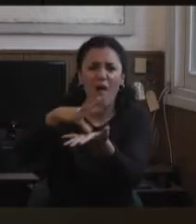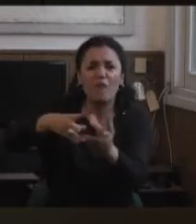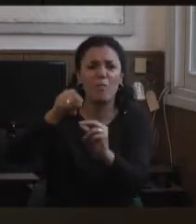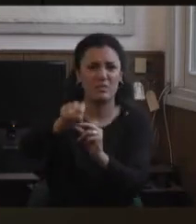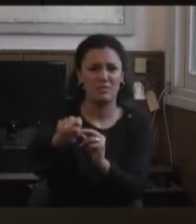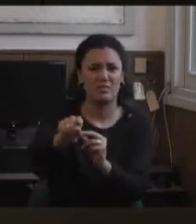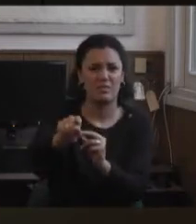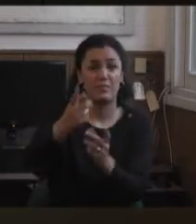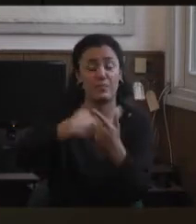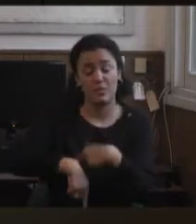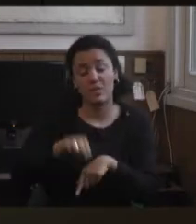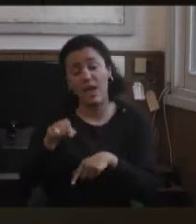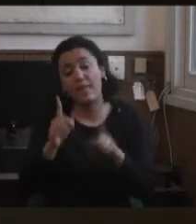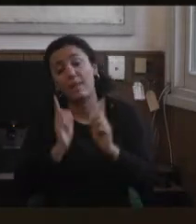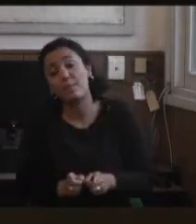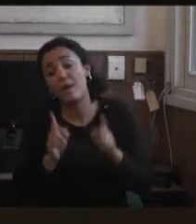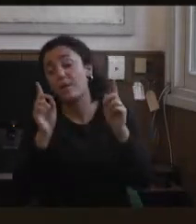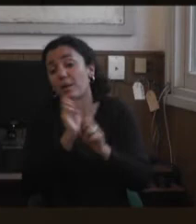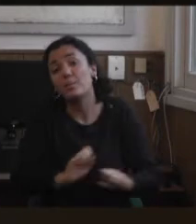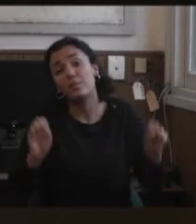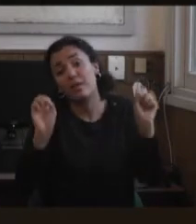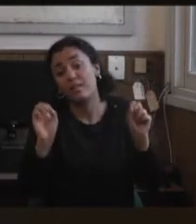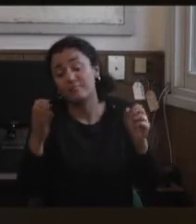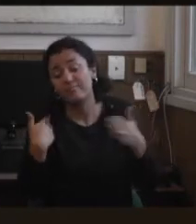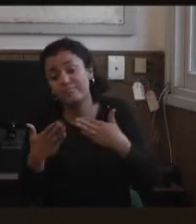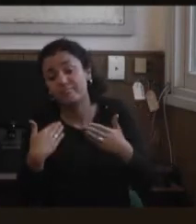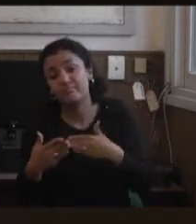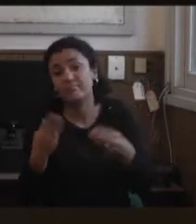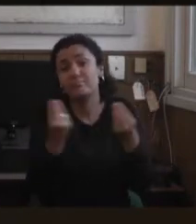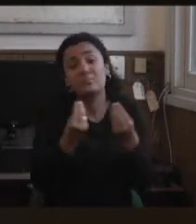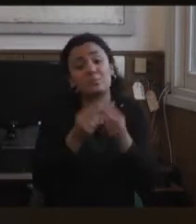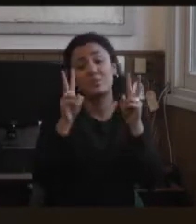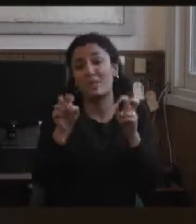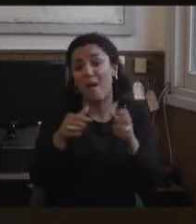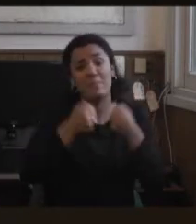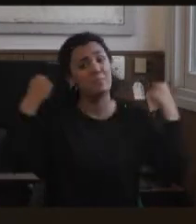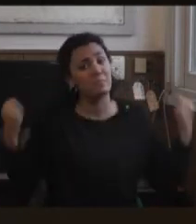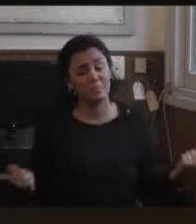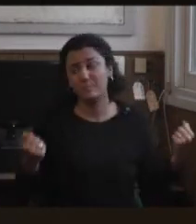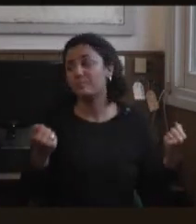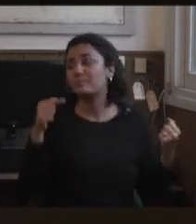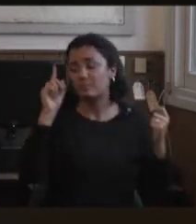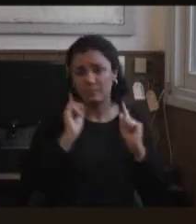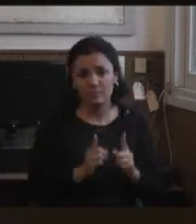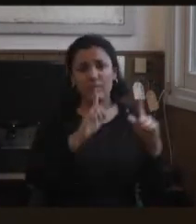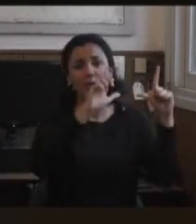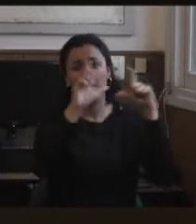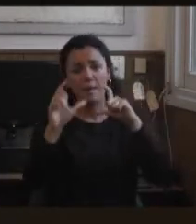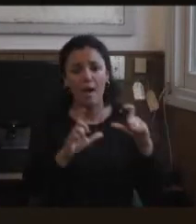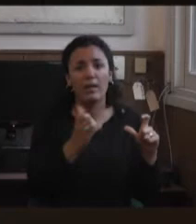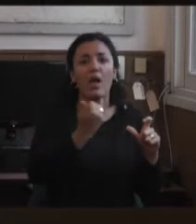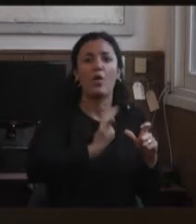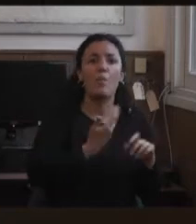De esto también podríamos hablar bastante. Y algunas imágenes, desde el modelo tradicional, desde Velázquez cómo se ponían, o el